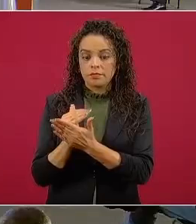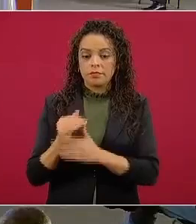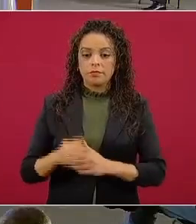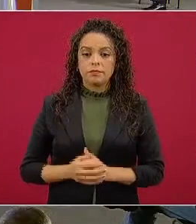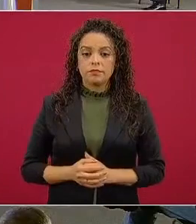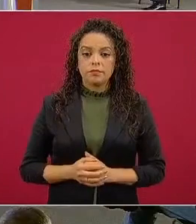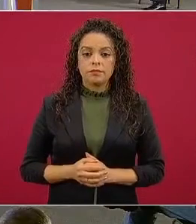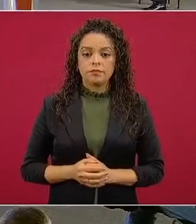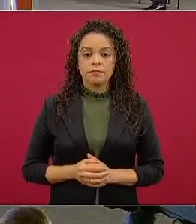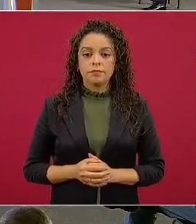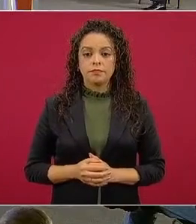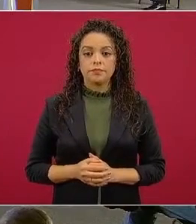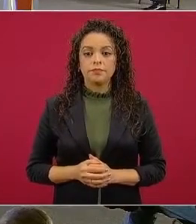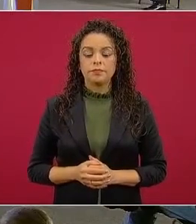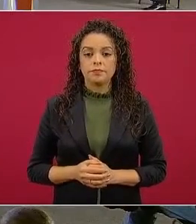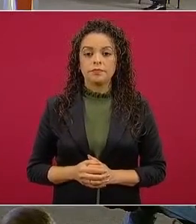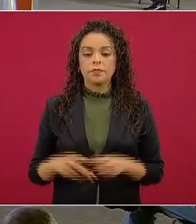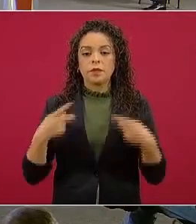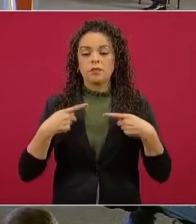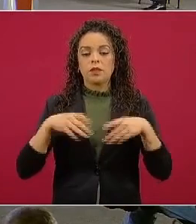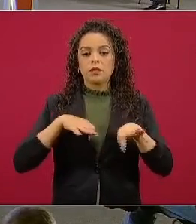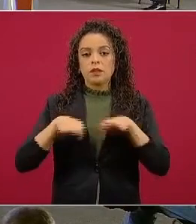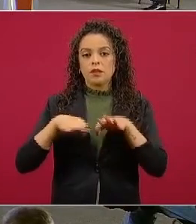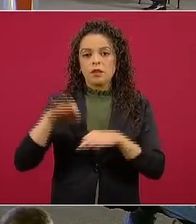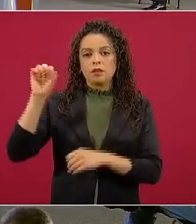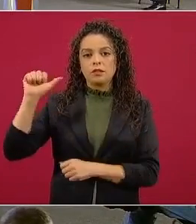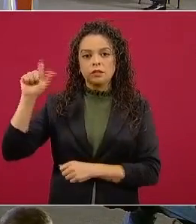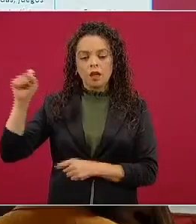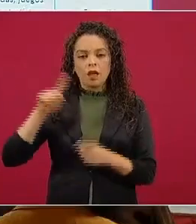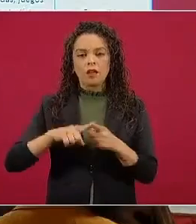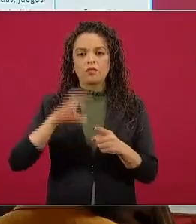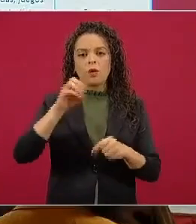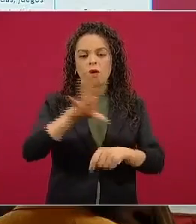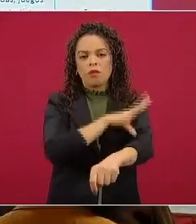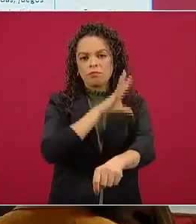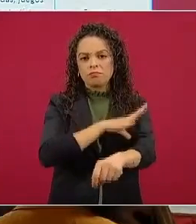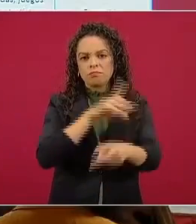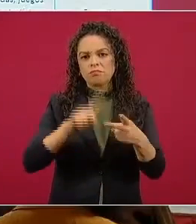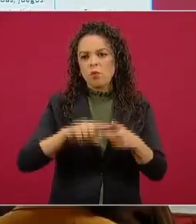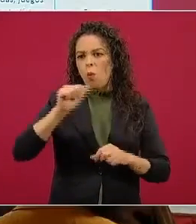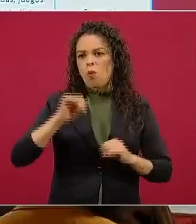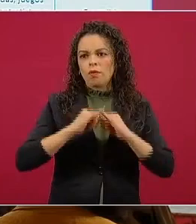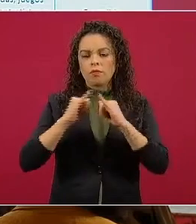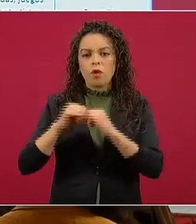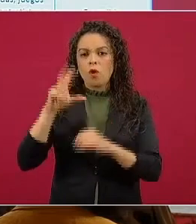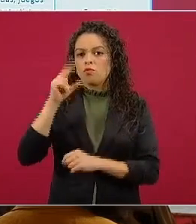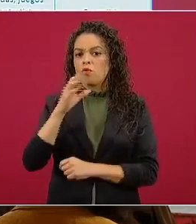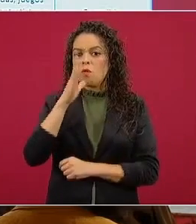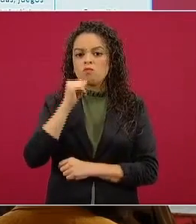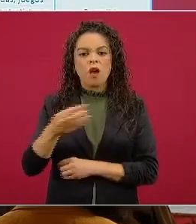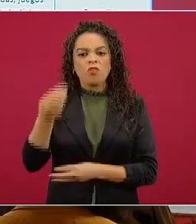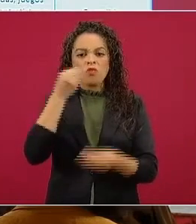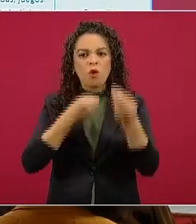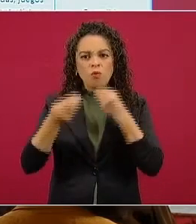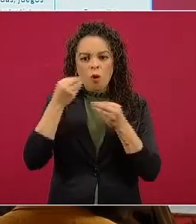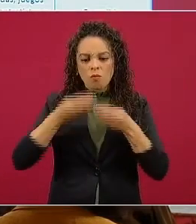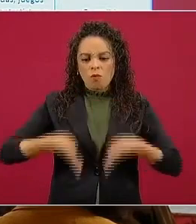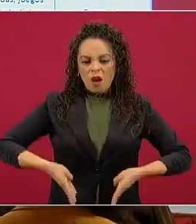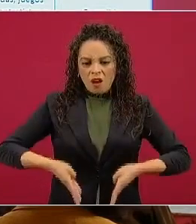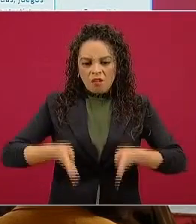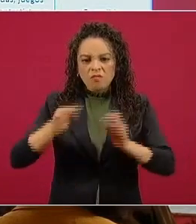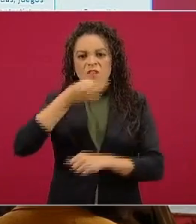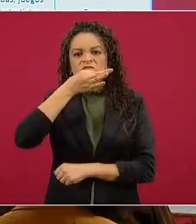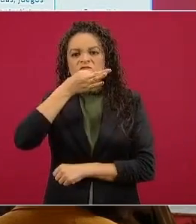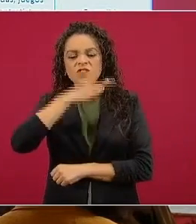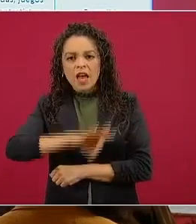los funcionarios de Hacienda, Comunicaciones, Energía, otras dependencias no podrán convivir en fiestas, comidas, porque era